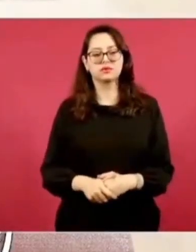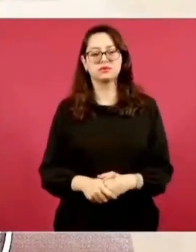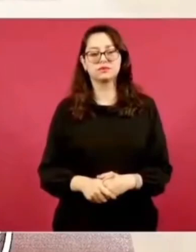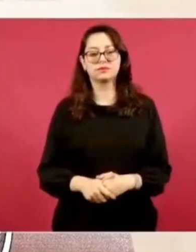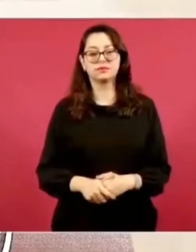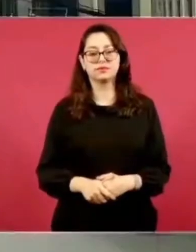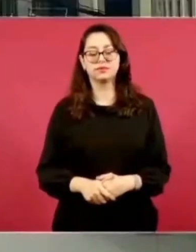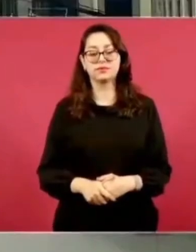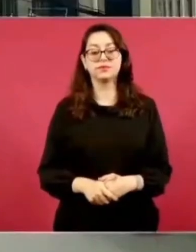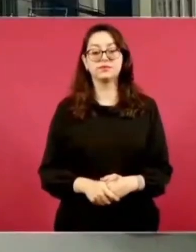No soy de verdad. ¡Gracias!